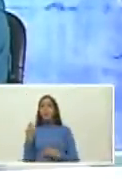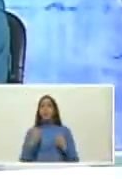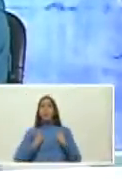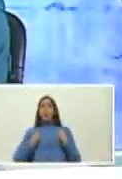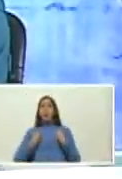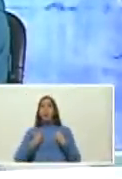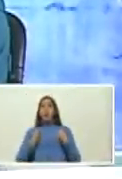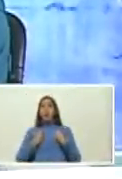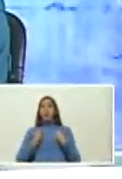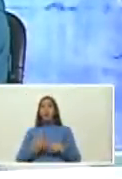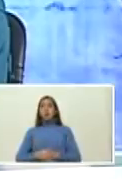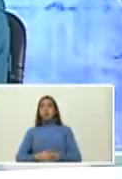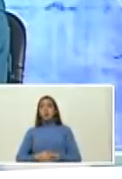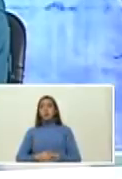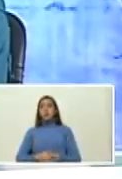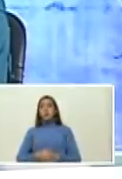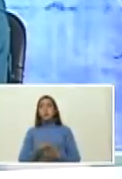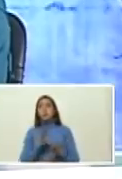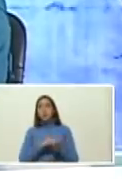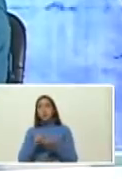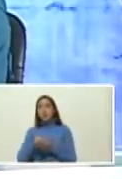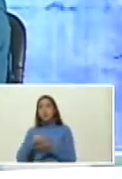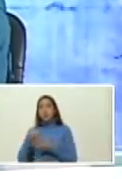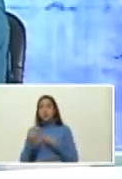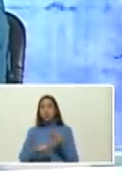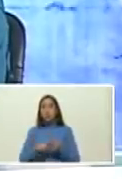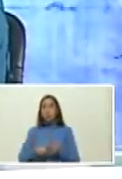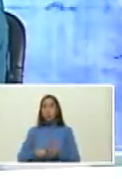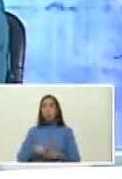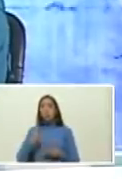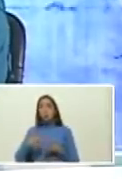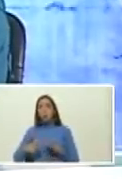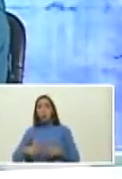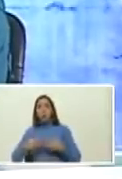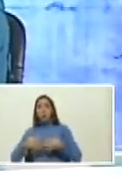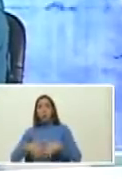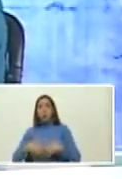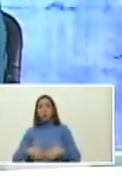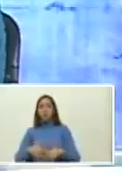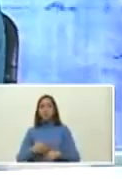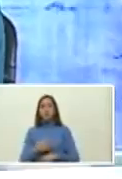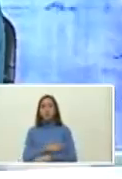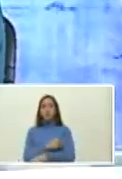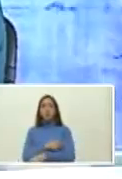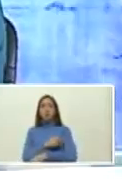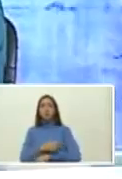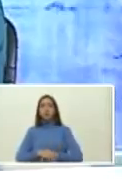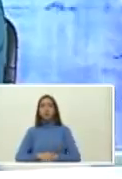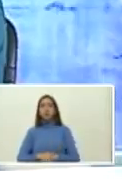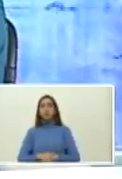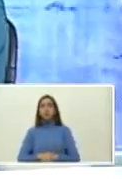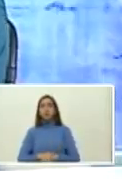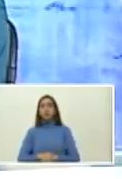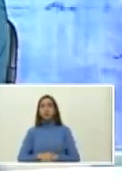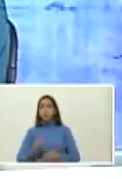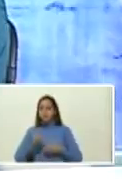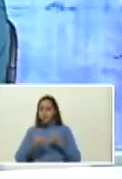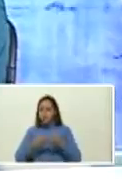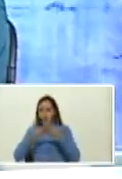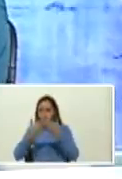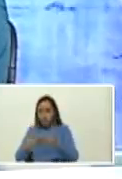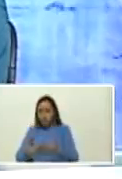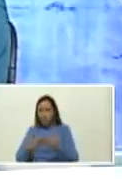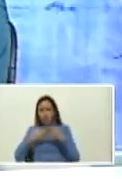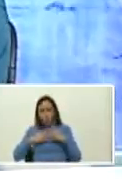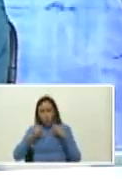editado por Badel Hermanos bueno imagínense ustedes para el presidente Nicolás Maduro con mi